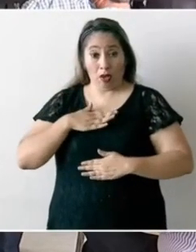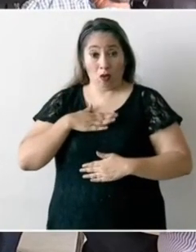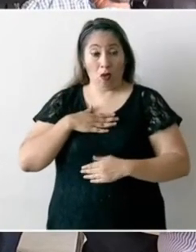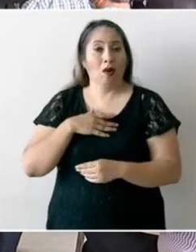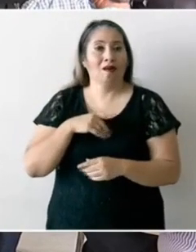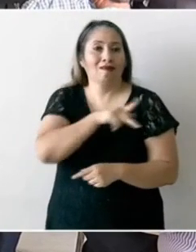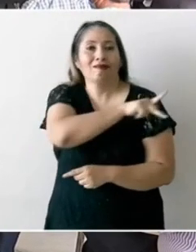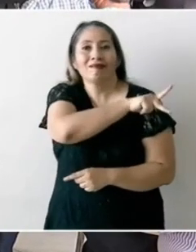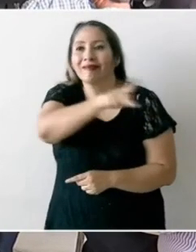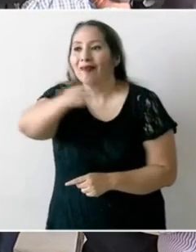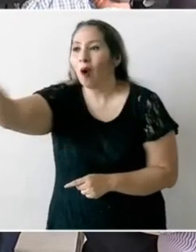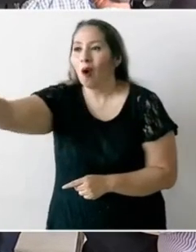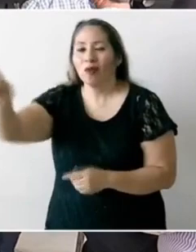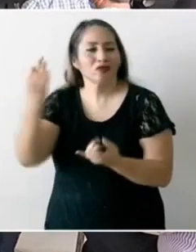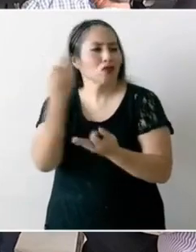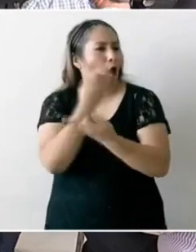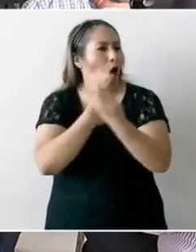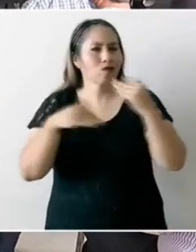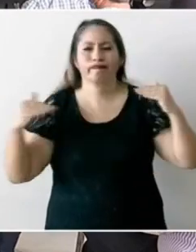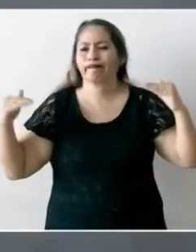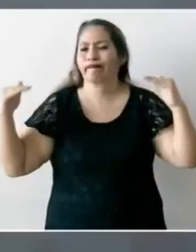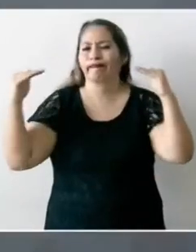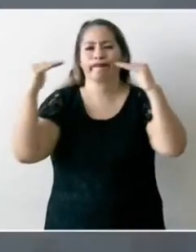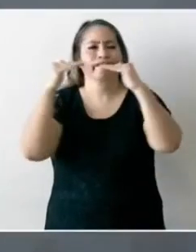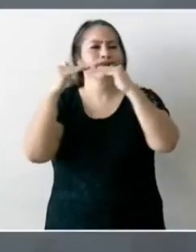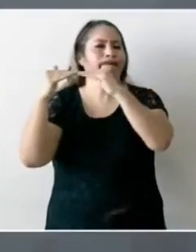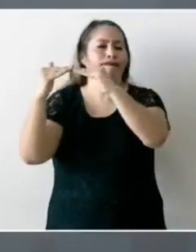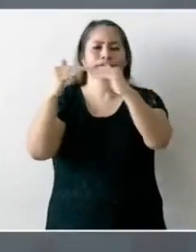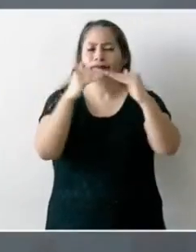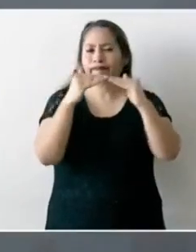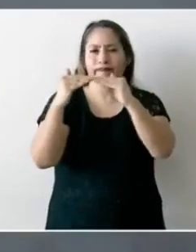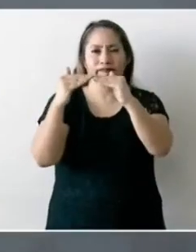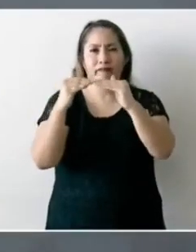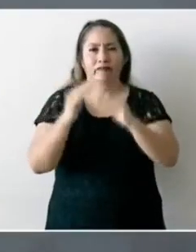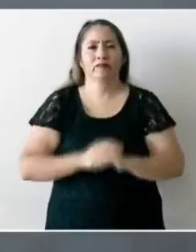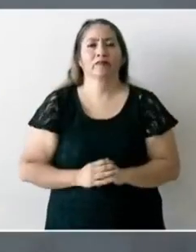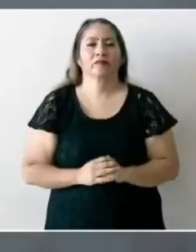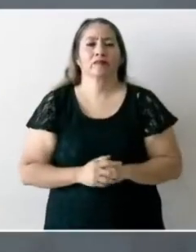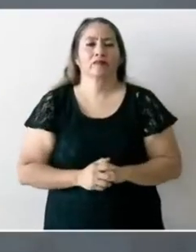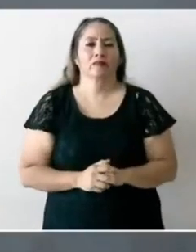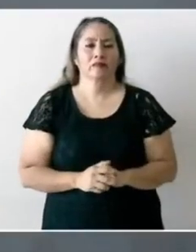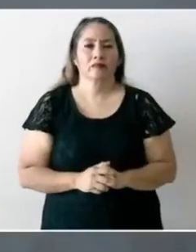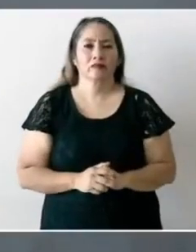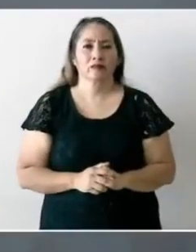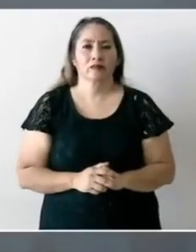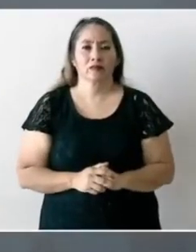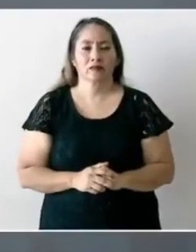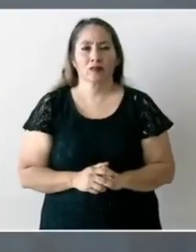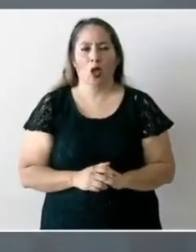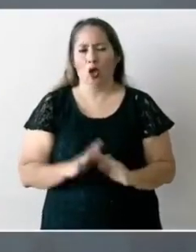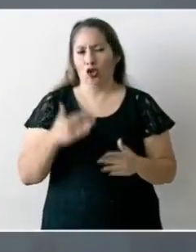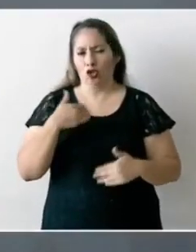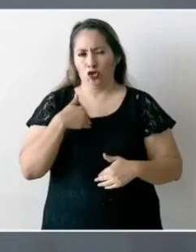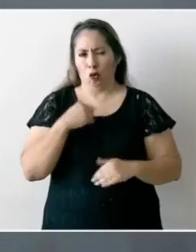Primero, no soy un sirviente